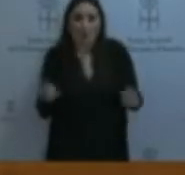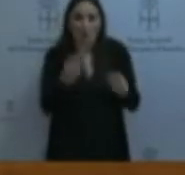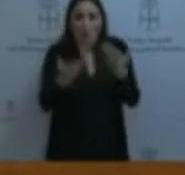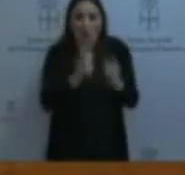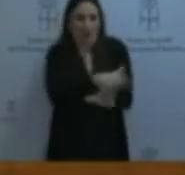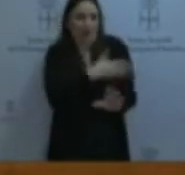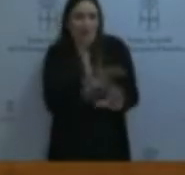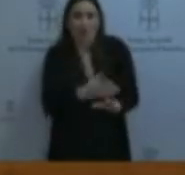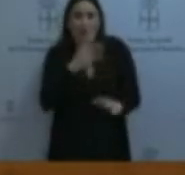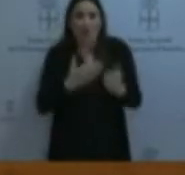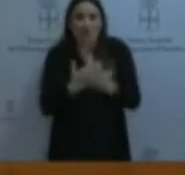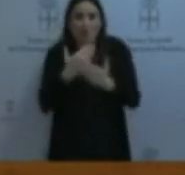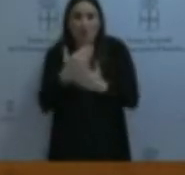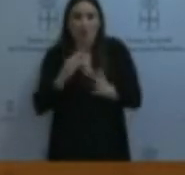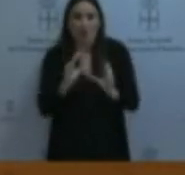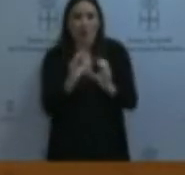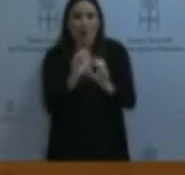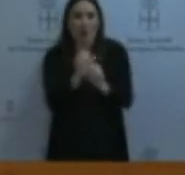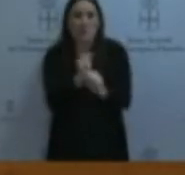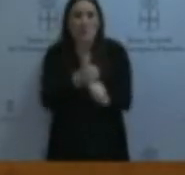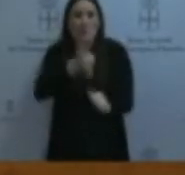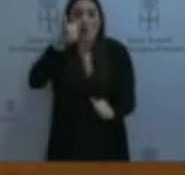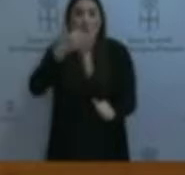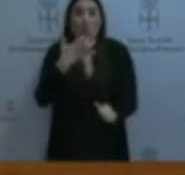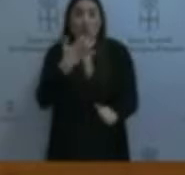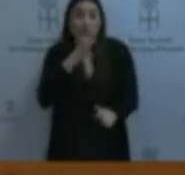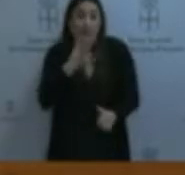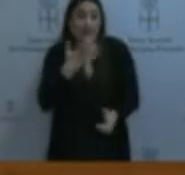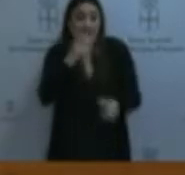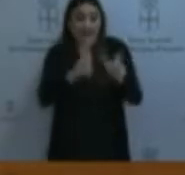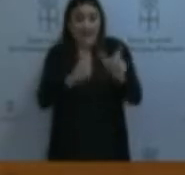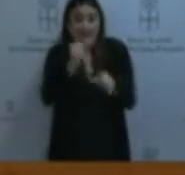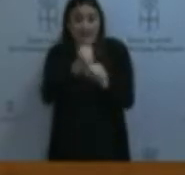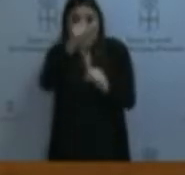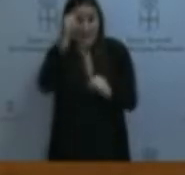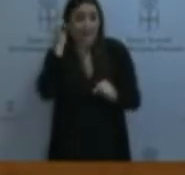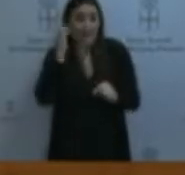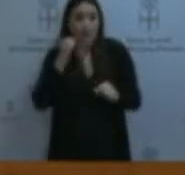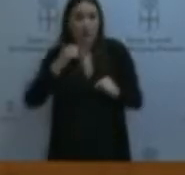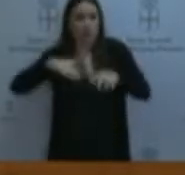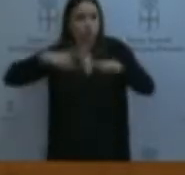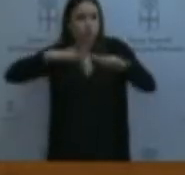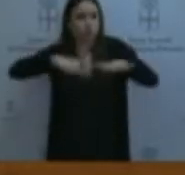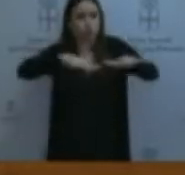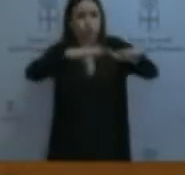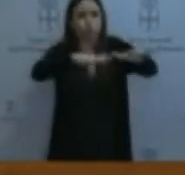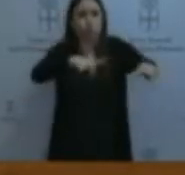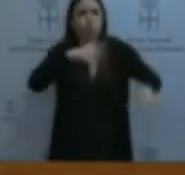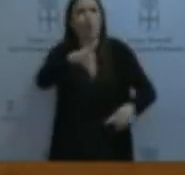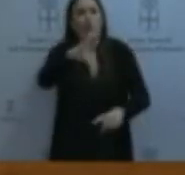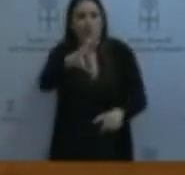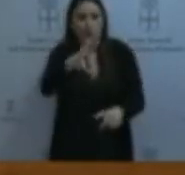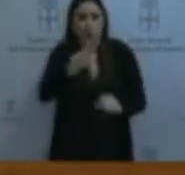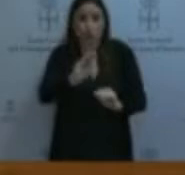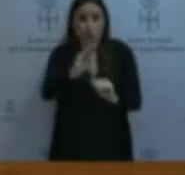se recorta un poquitín más. Porque si salieran a la calle las empleadas y empleados públicos a exigir sus derechos y a defender los servicios públicos, como